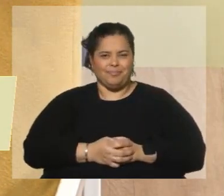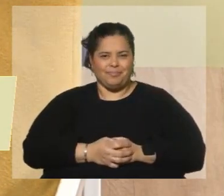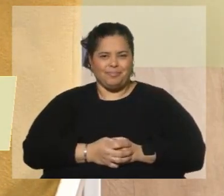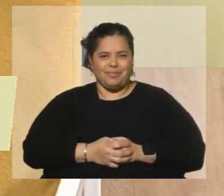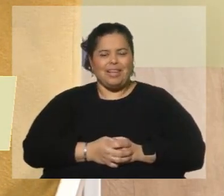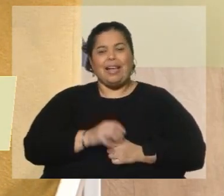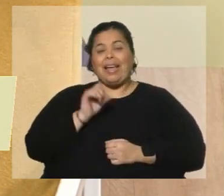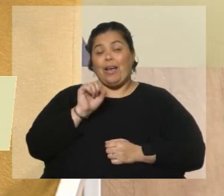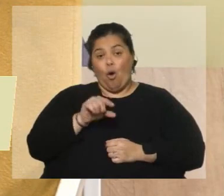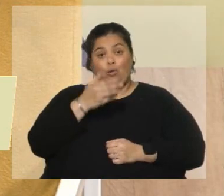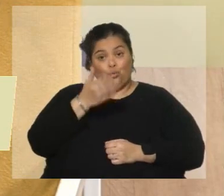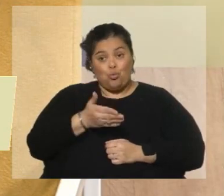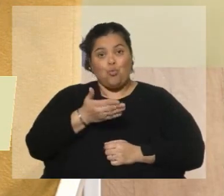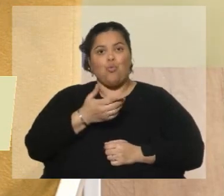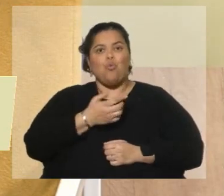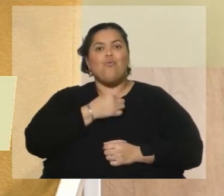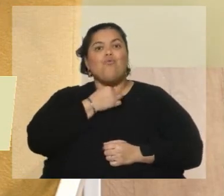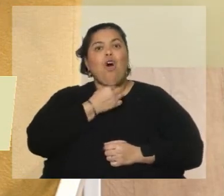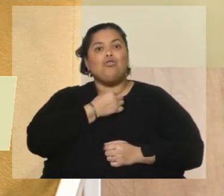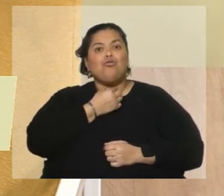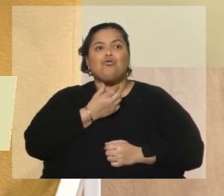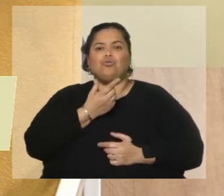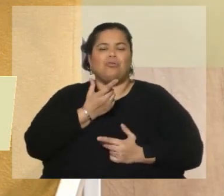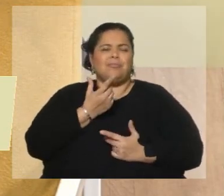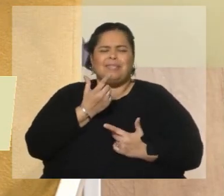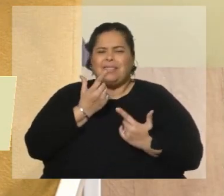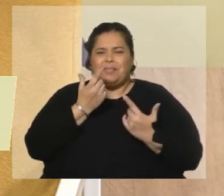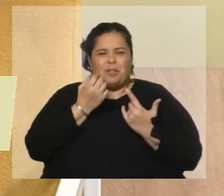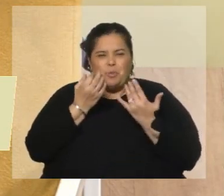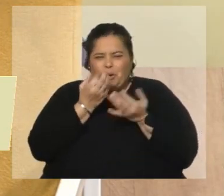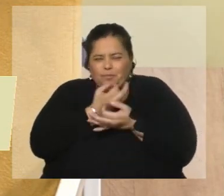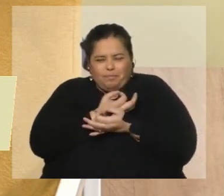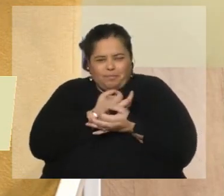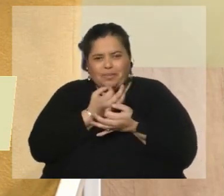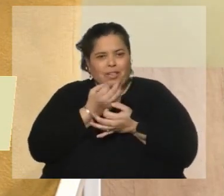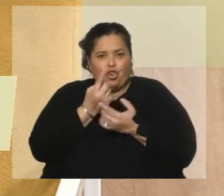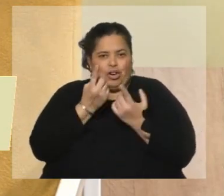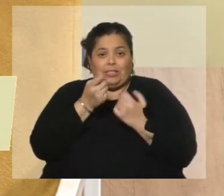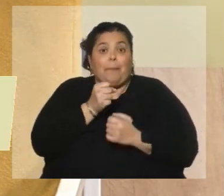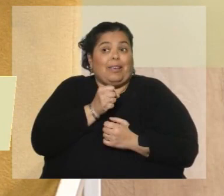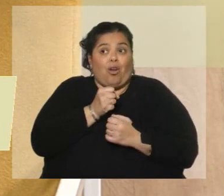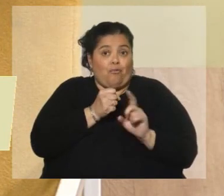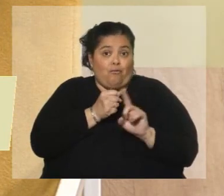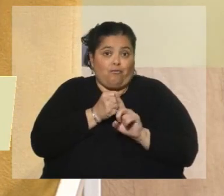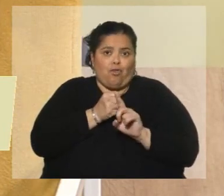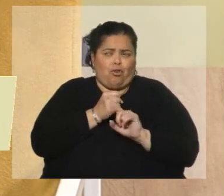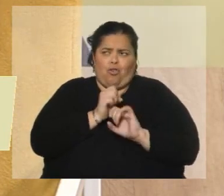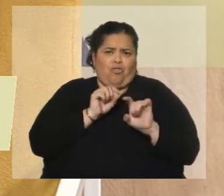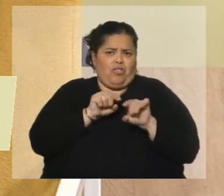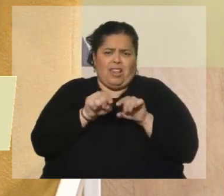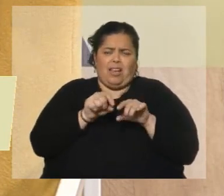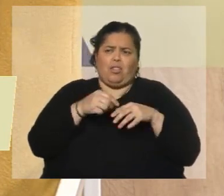con esas voces trabajadas, esas voces que no llevan ninguna amplificación. Son voces que se cantan.